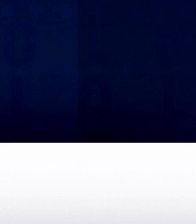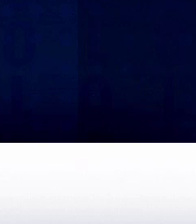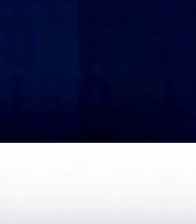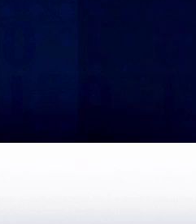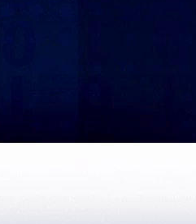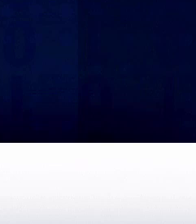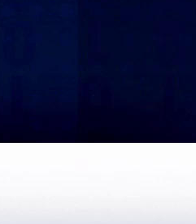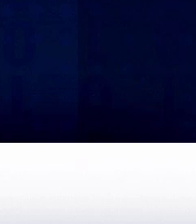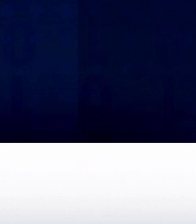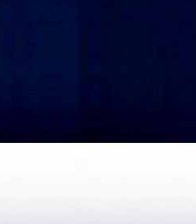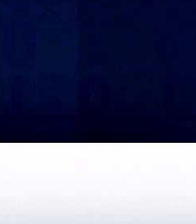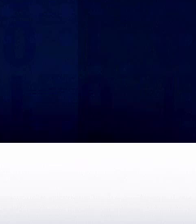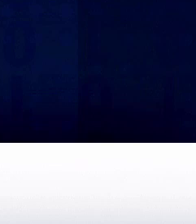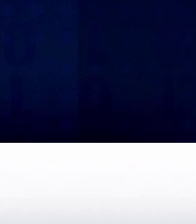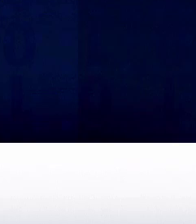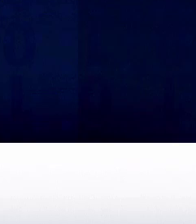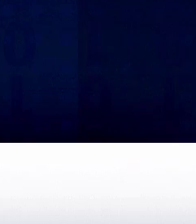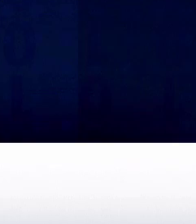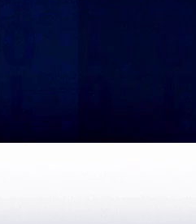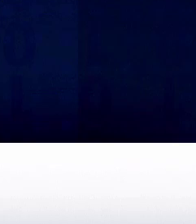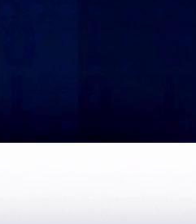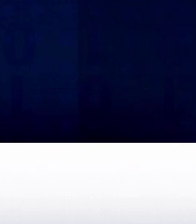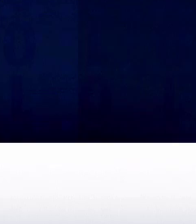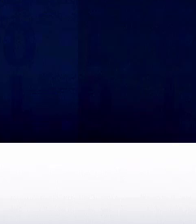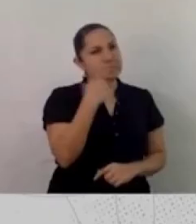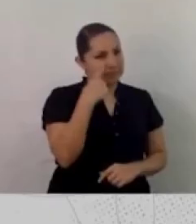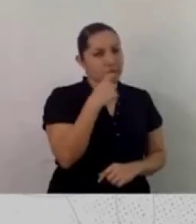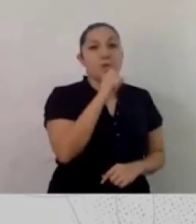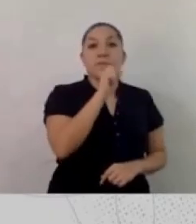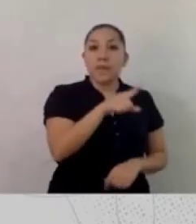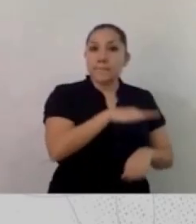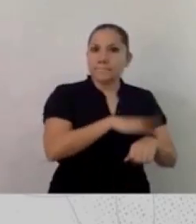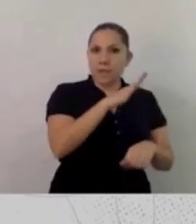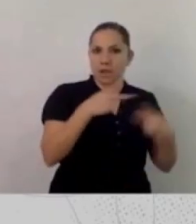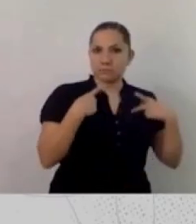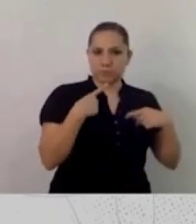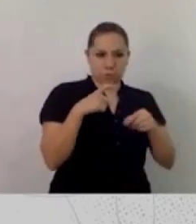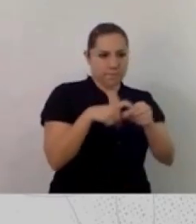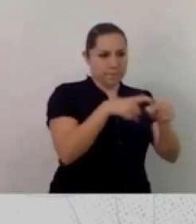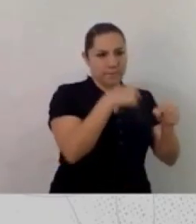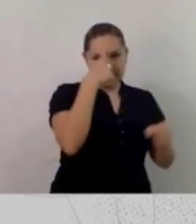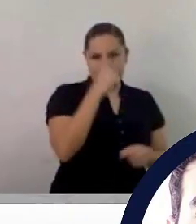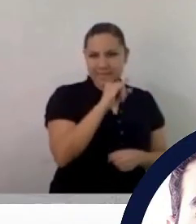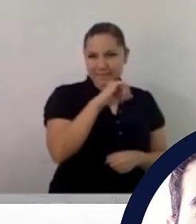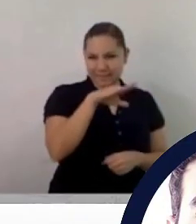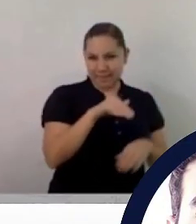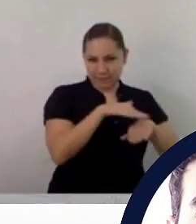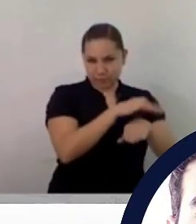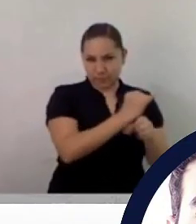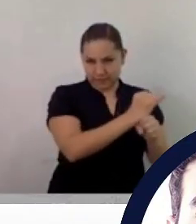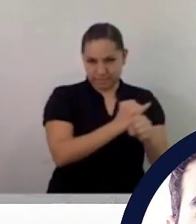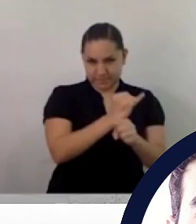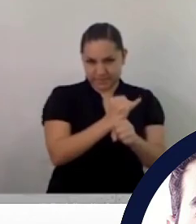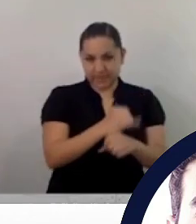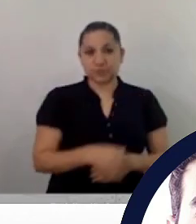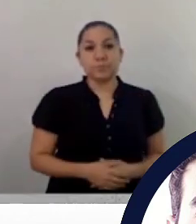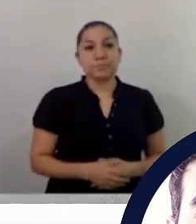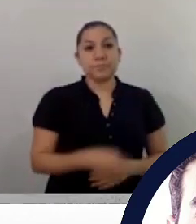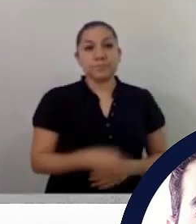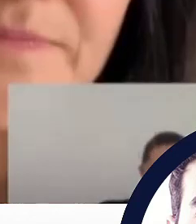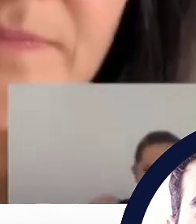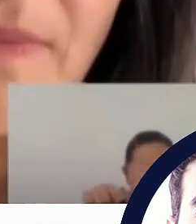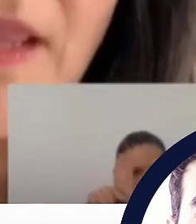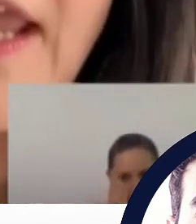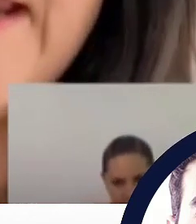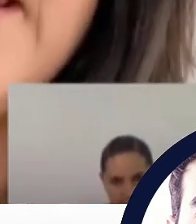años, que es nuestro índice de competitividad estatal, en donde pues tratamos de medir las fortalezas y debilidades de los estados en